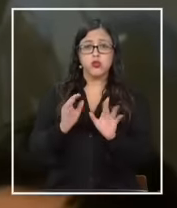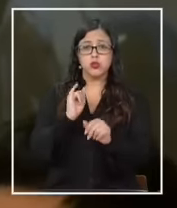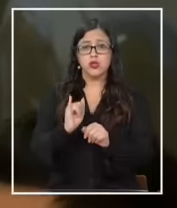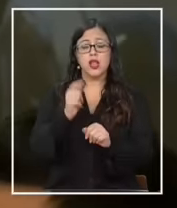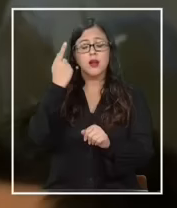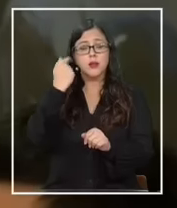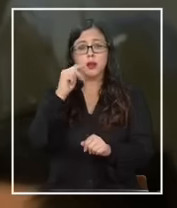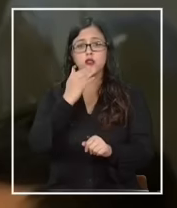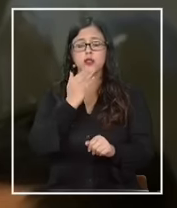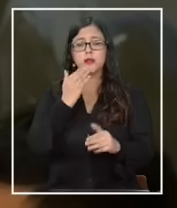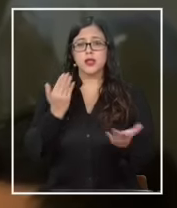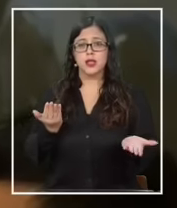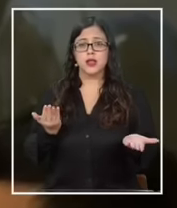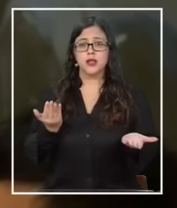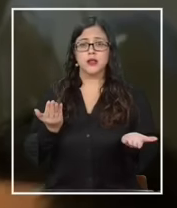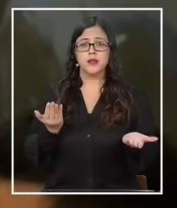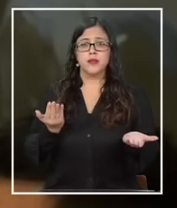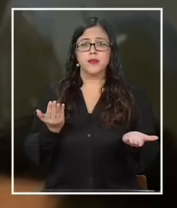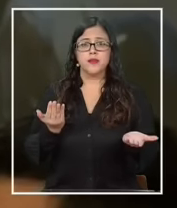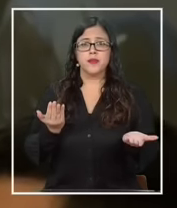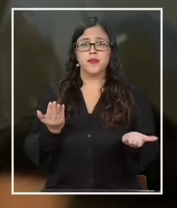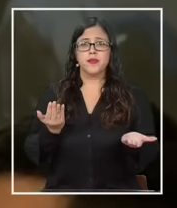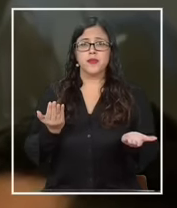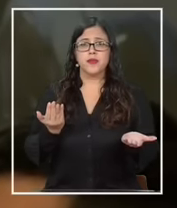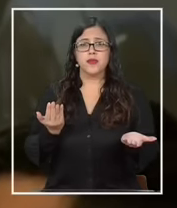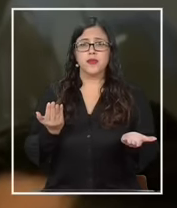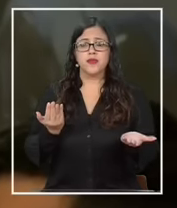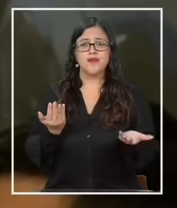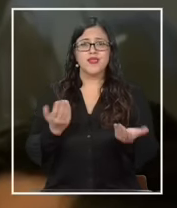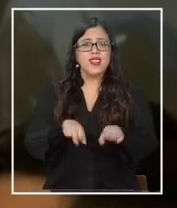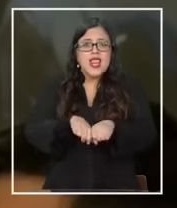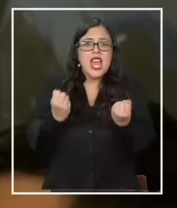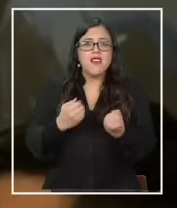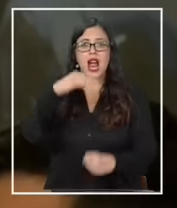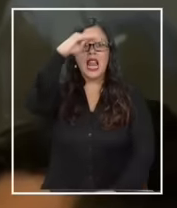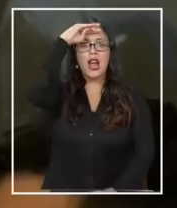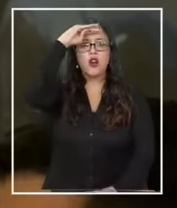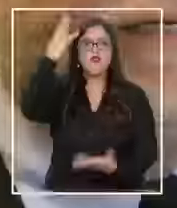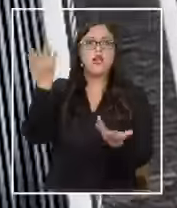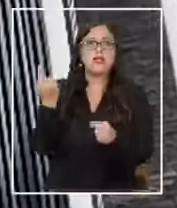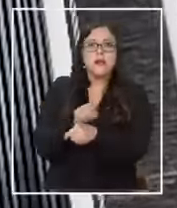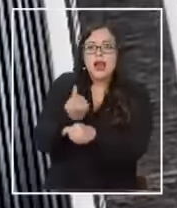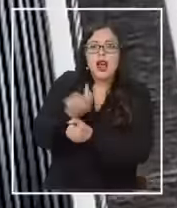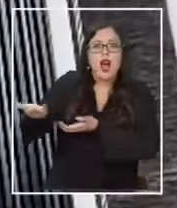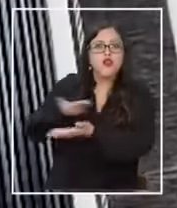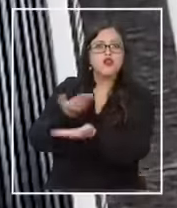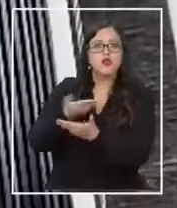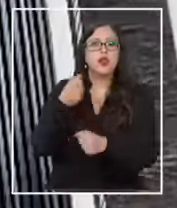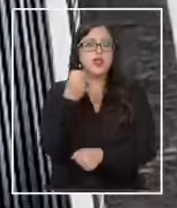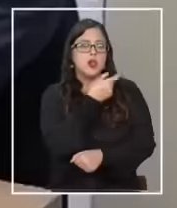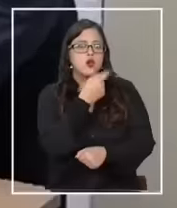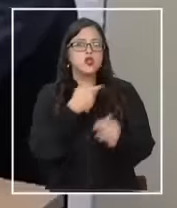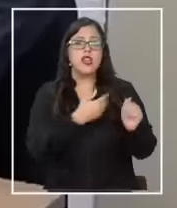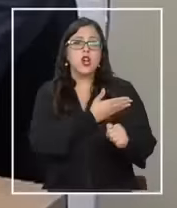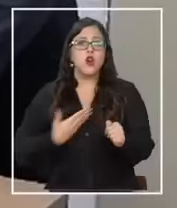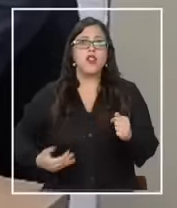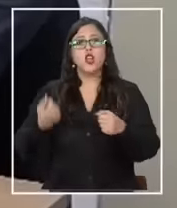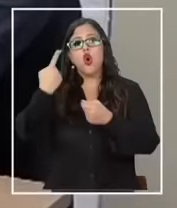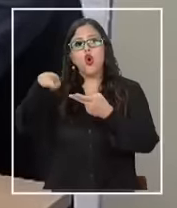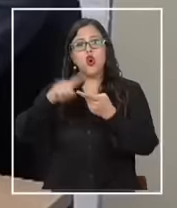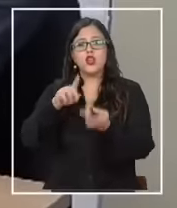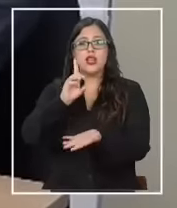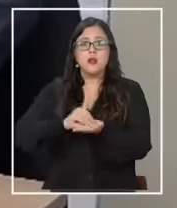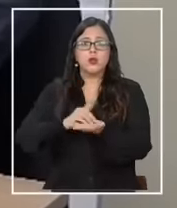sino que también lesiona confianzas que son fundamentales para el diálogo que tiene que existir. A la denuncia del gobierno se sumó otra del